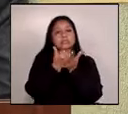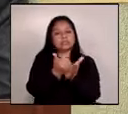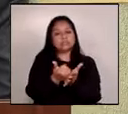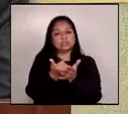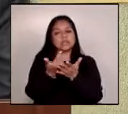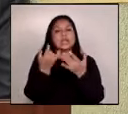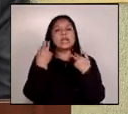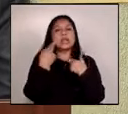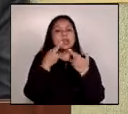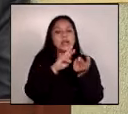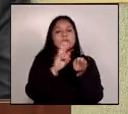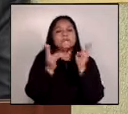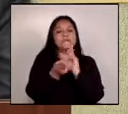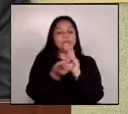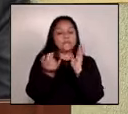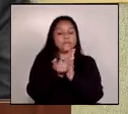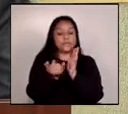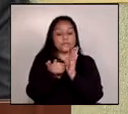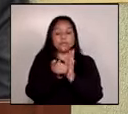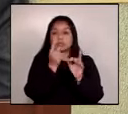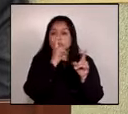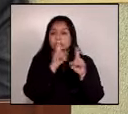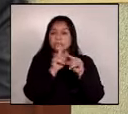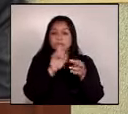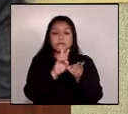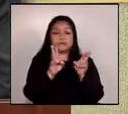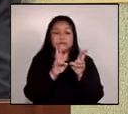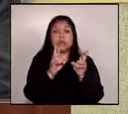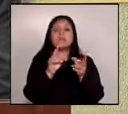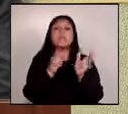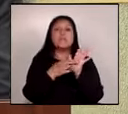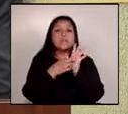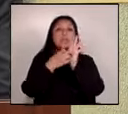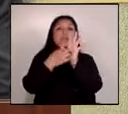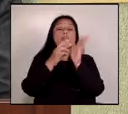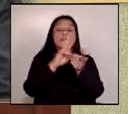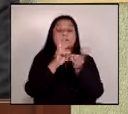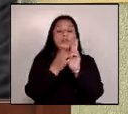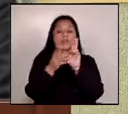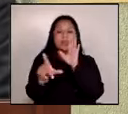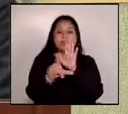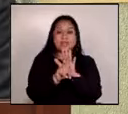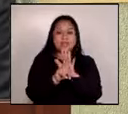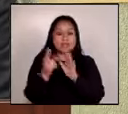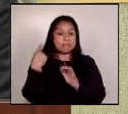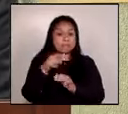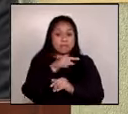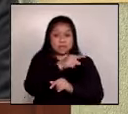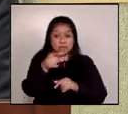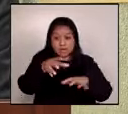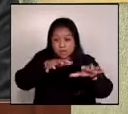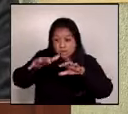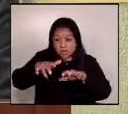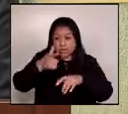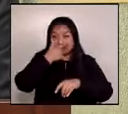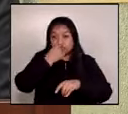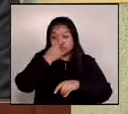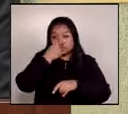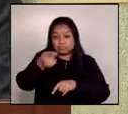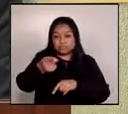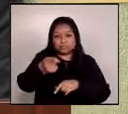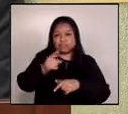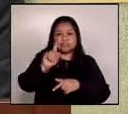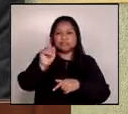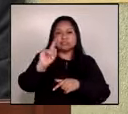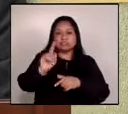institucionales y poner la reforma y proponer las reformas legales para que dichos actos de corrupción nunca